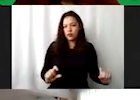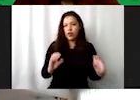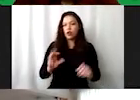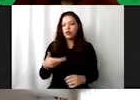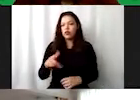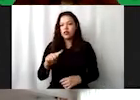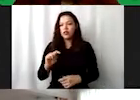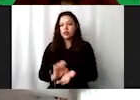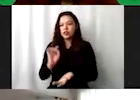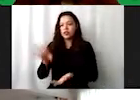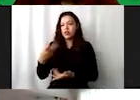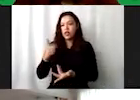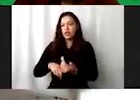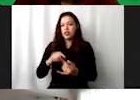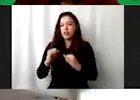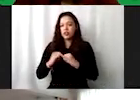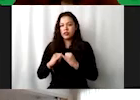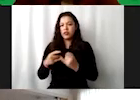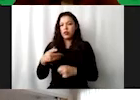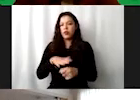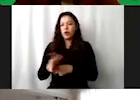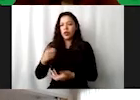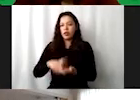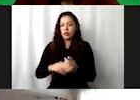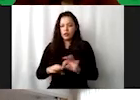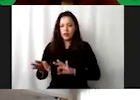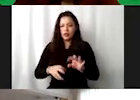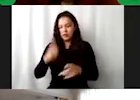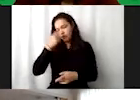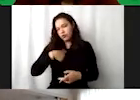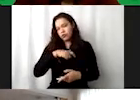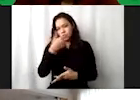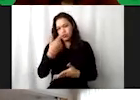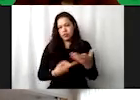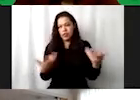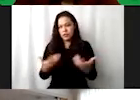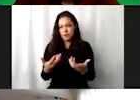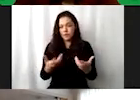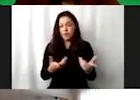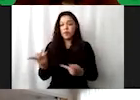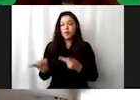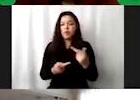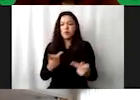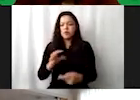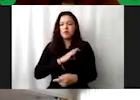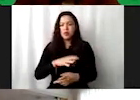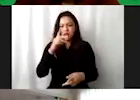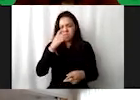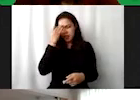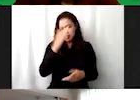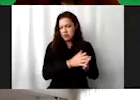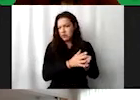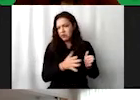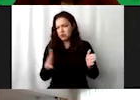mencionarnos de qué institución nos acompañan, esto con el fin de registrar su asistencia. Las preguntas las podrán hacer en el transcurso de la sesión